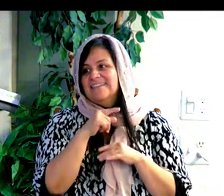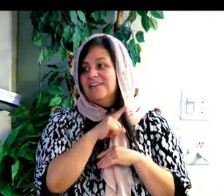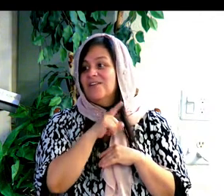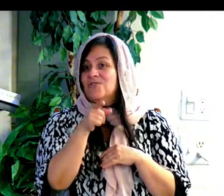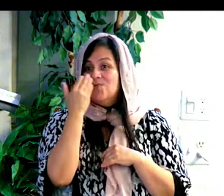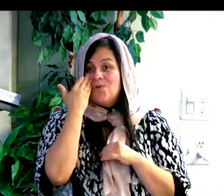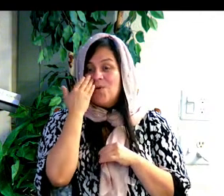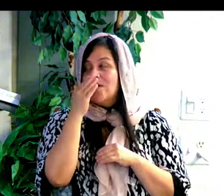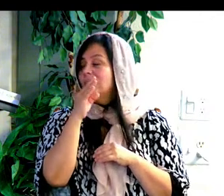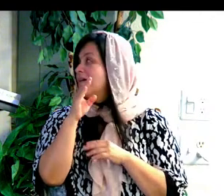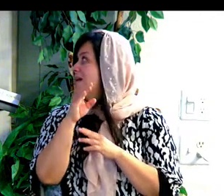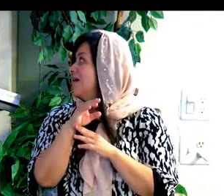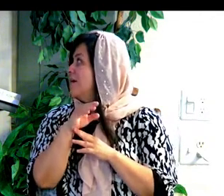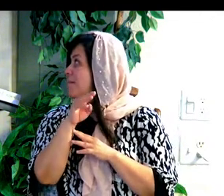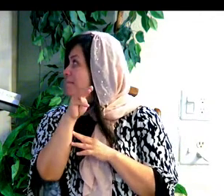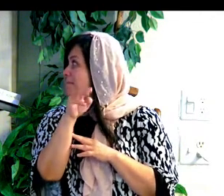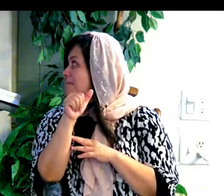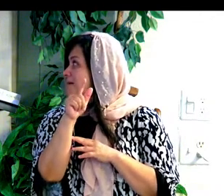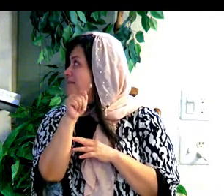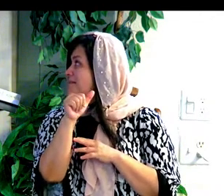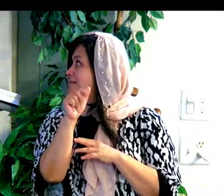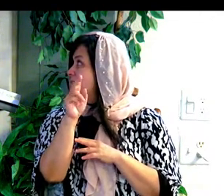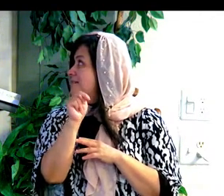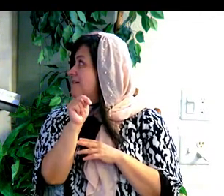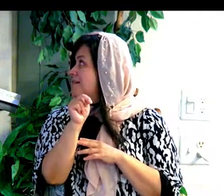Hablamos del matán, el regalo.